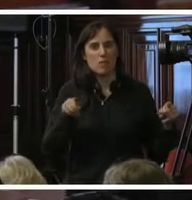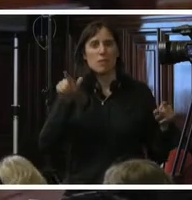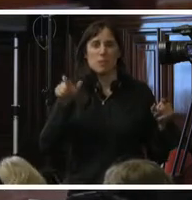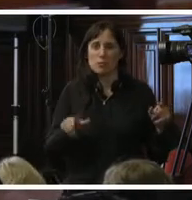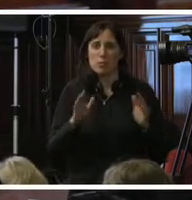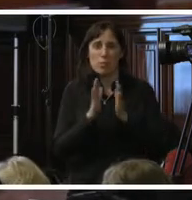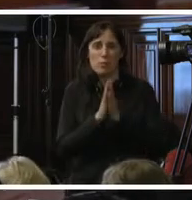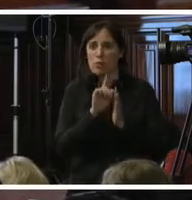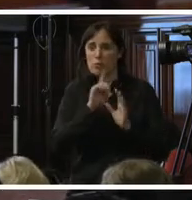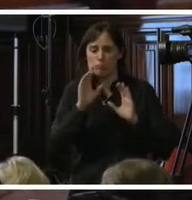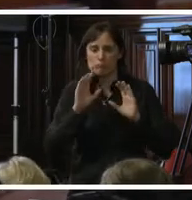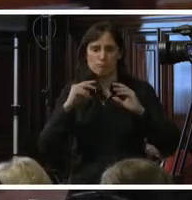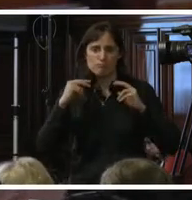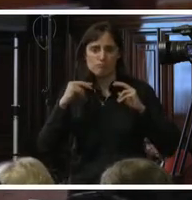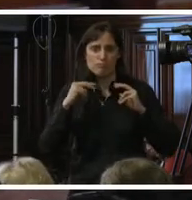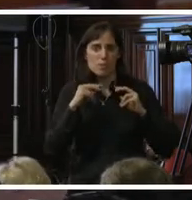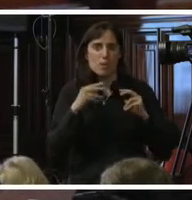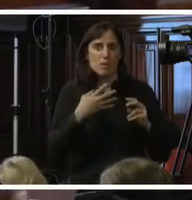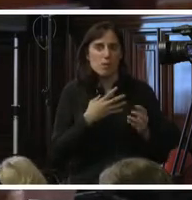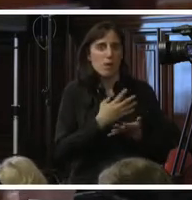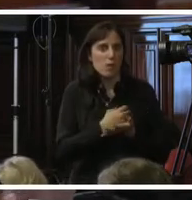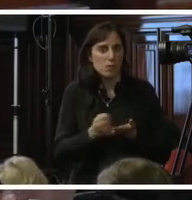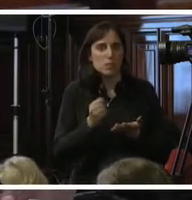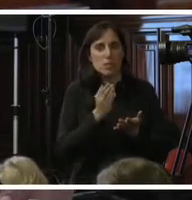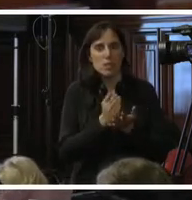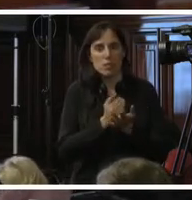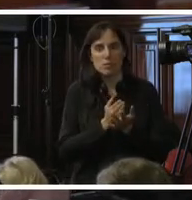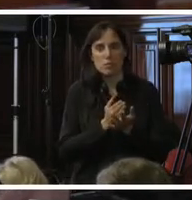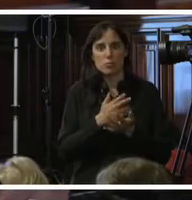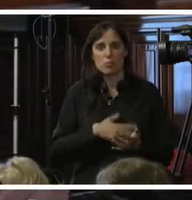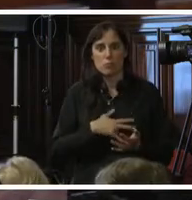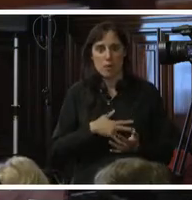violenten sus derechos humanos como regla o como patrones culturales.